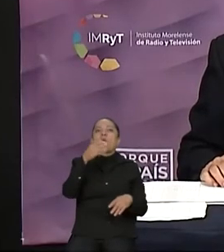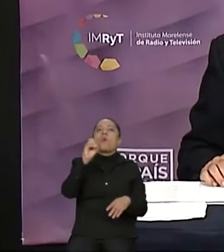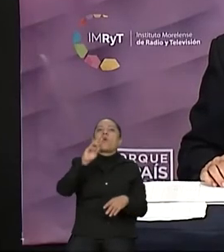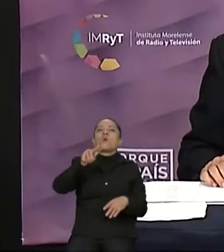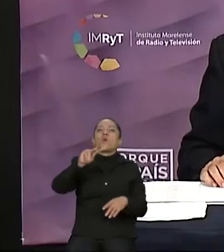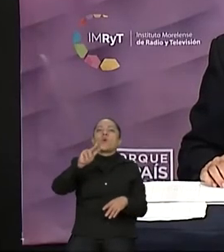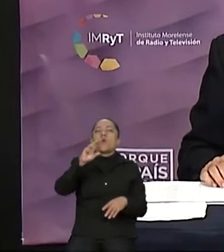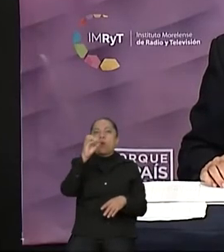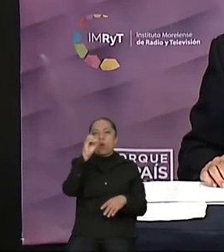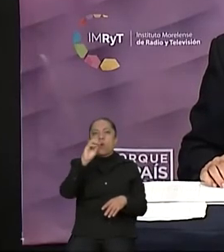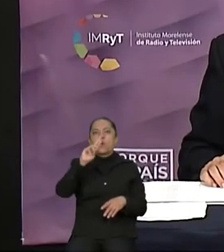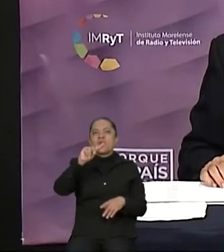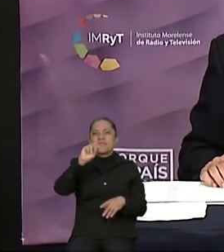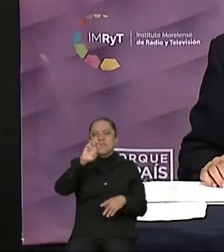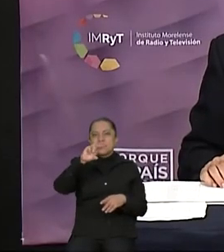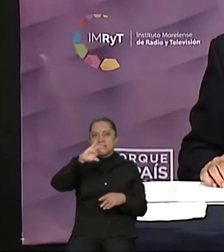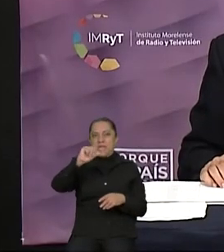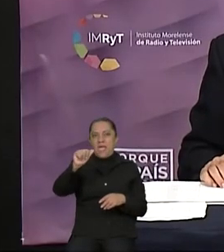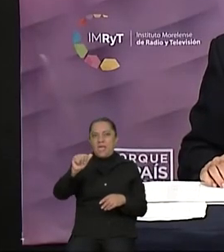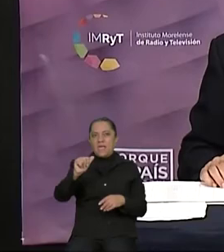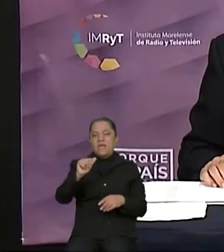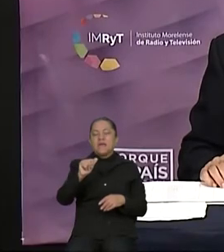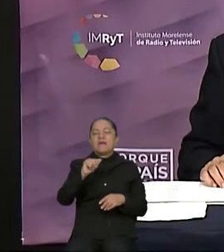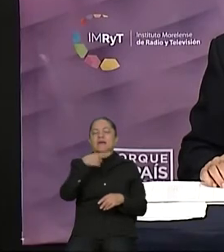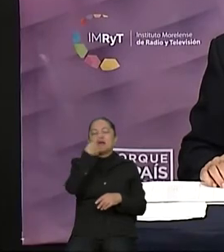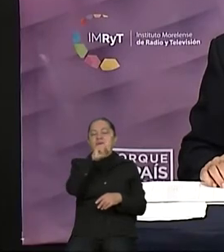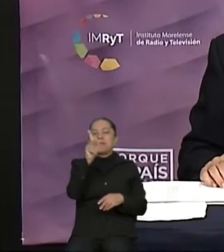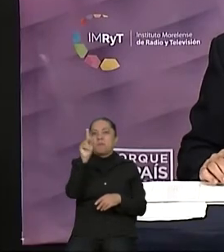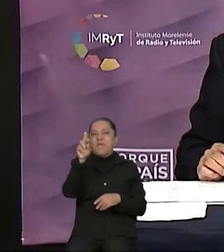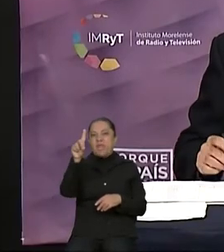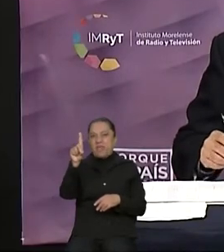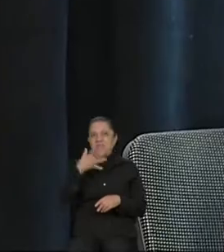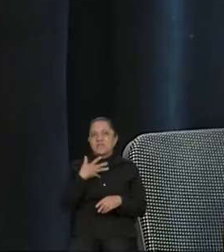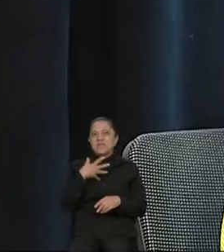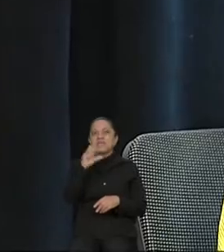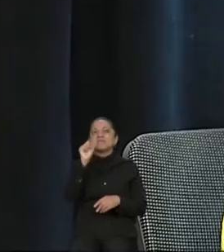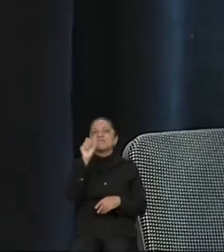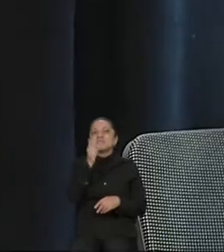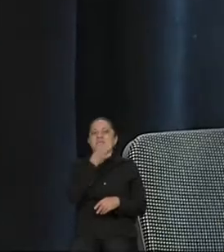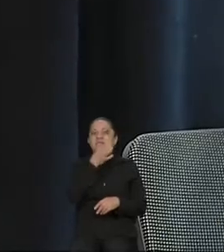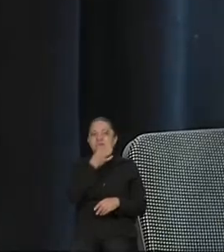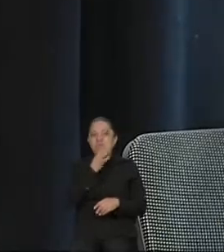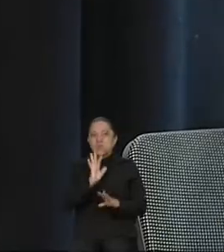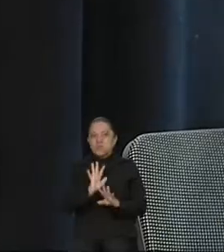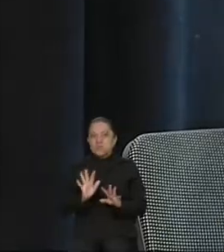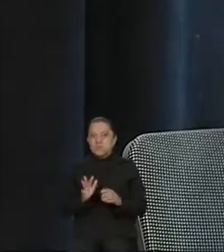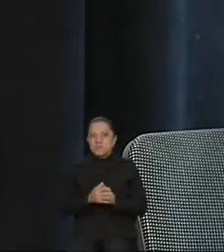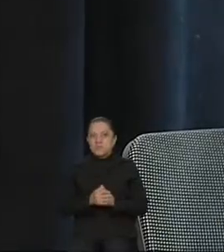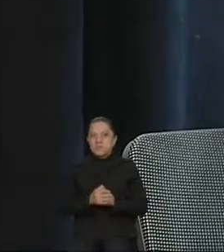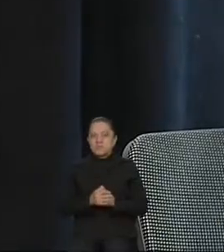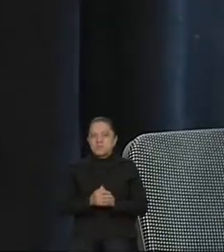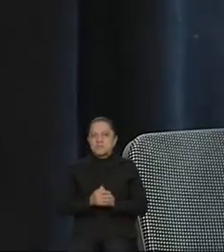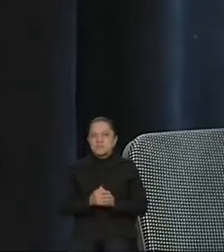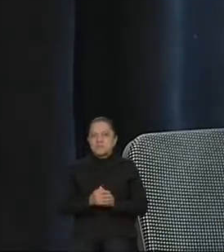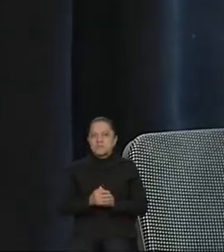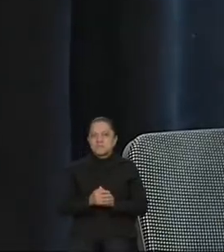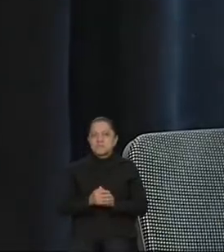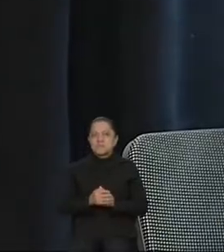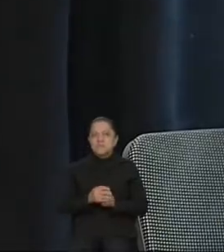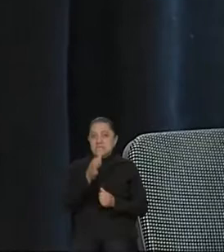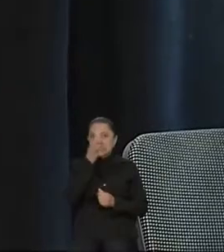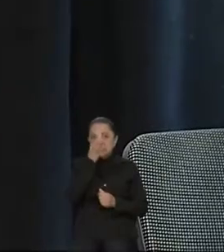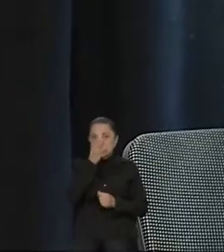Partido de la Revolución Democrática. Tiene 60 segundos, candidata. Muchas gracias. Sin duda, también es muy importante en esta réplica